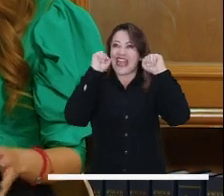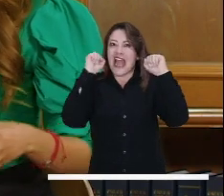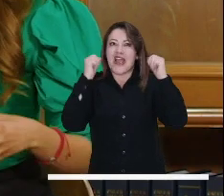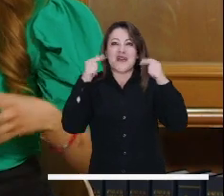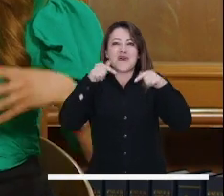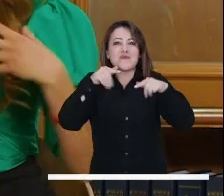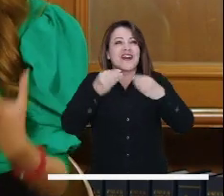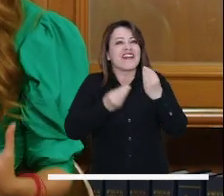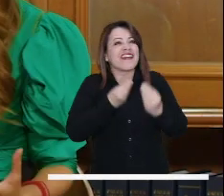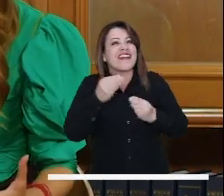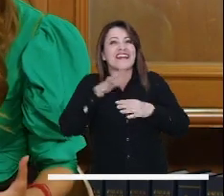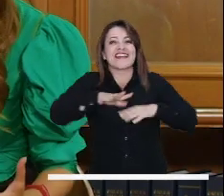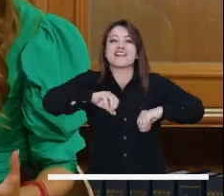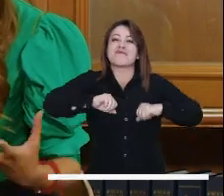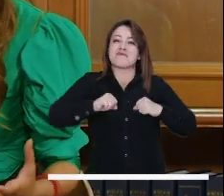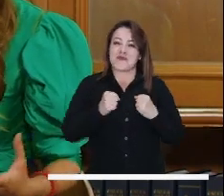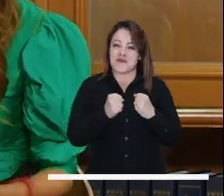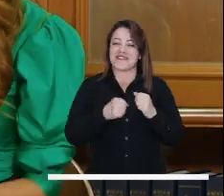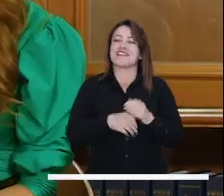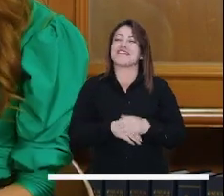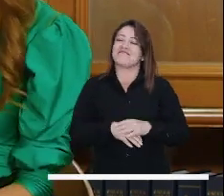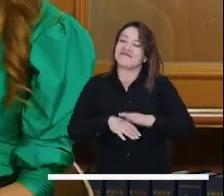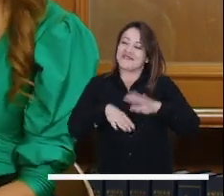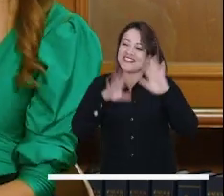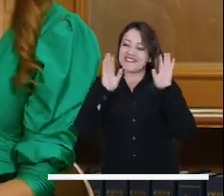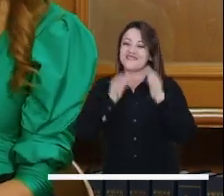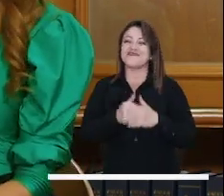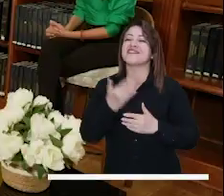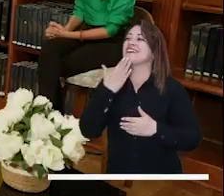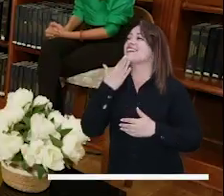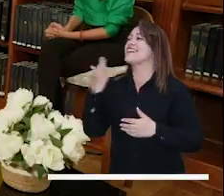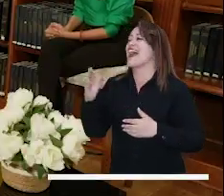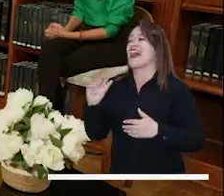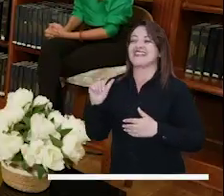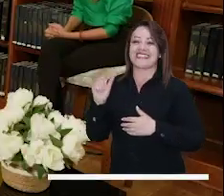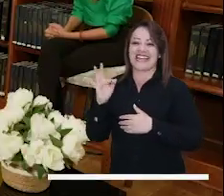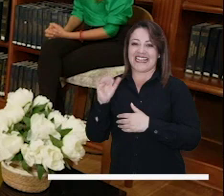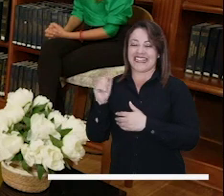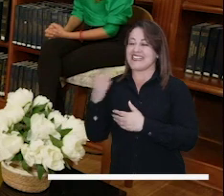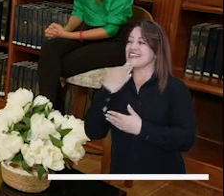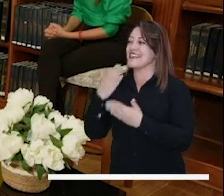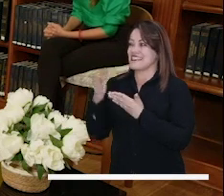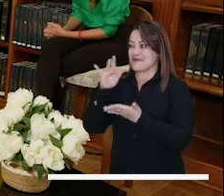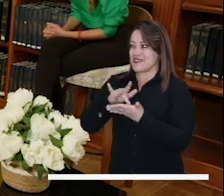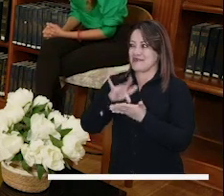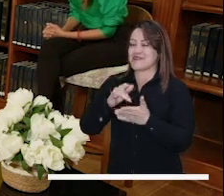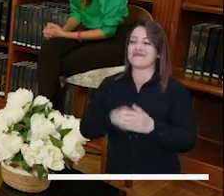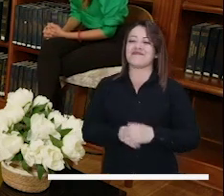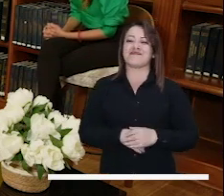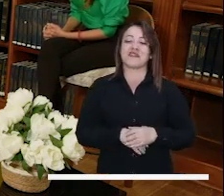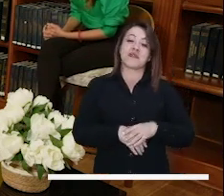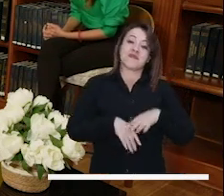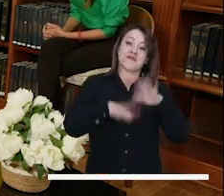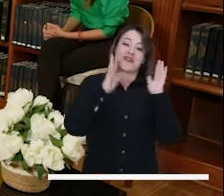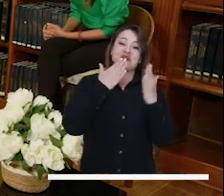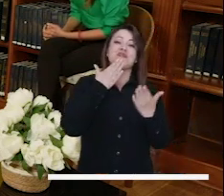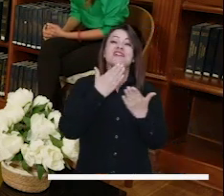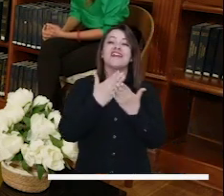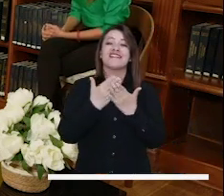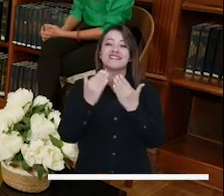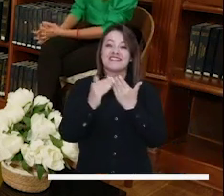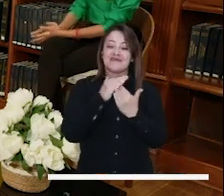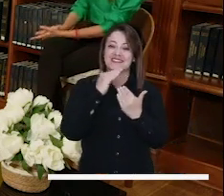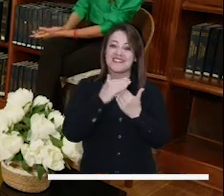de redescubrir en realidad lo que tenemos aquí en nuestra ciudad, en Bogotá. Así que bueno, concejala, a ti muchísimas gracias por acompañarnos el día de hoy.